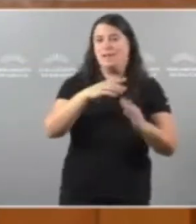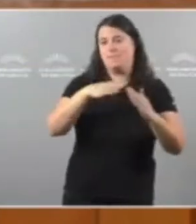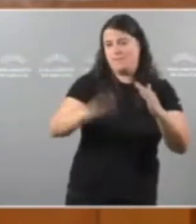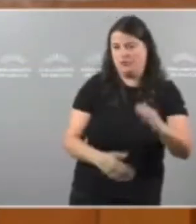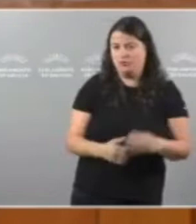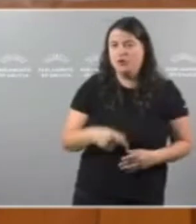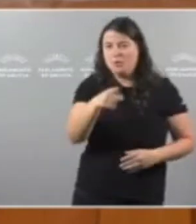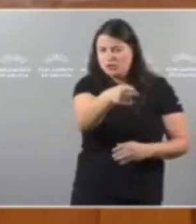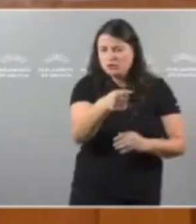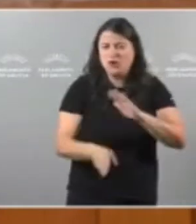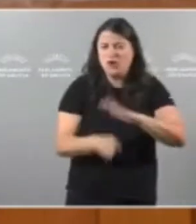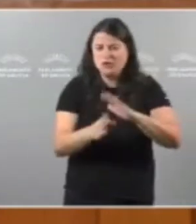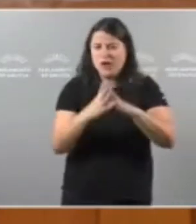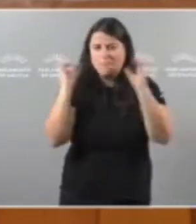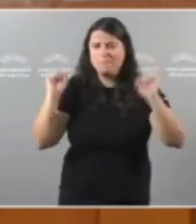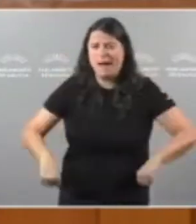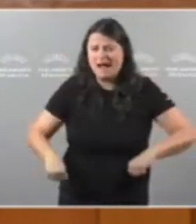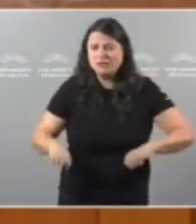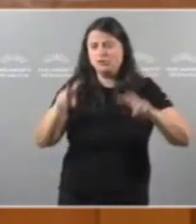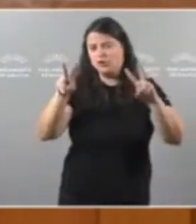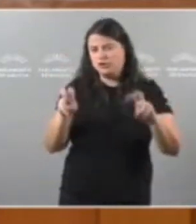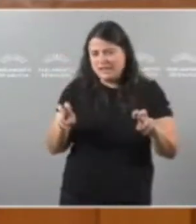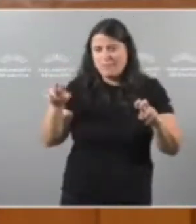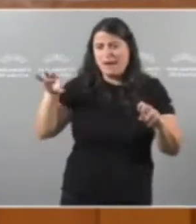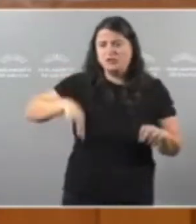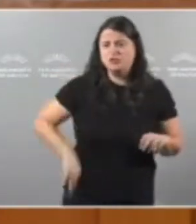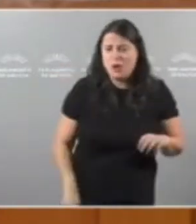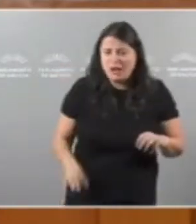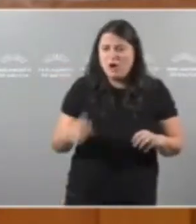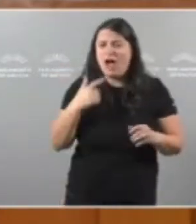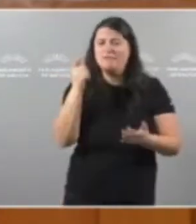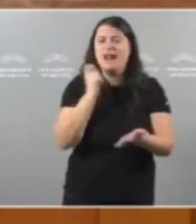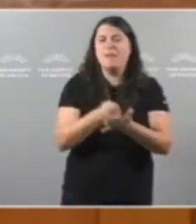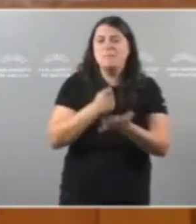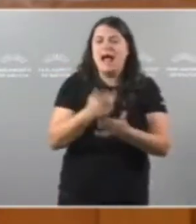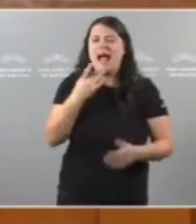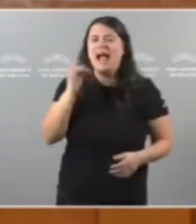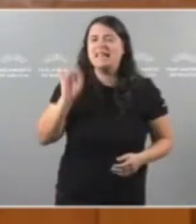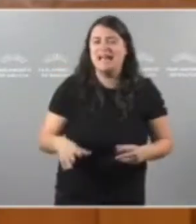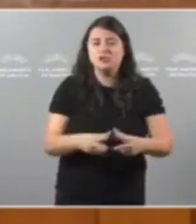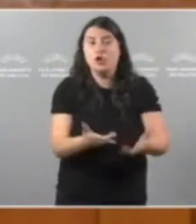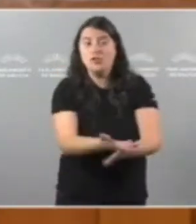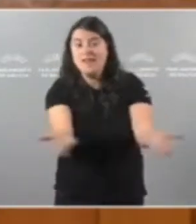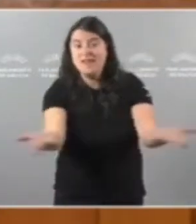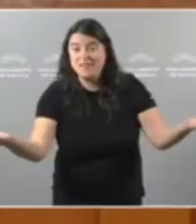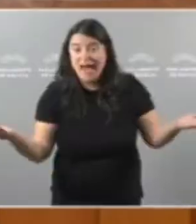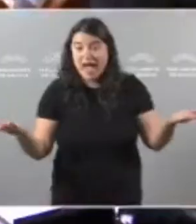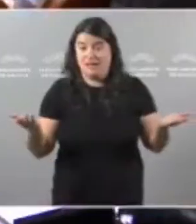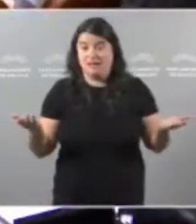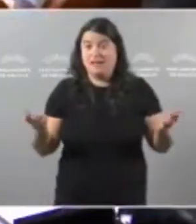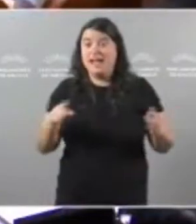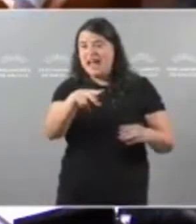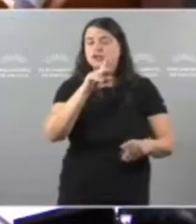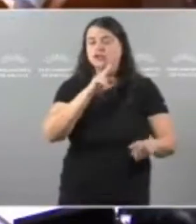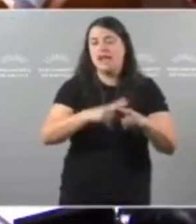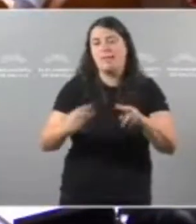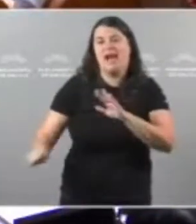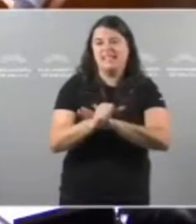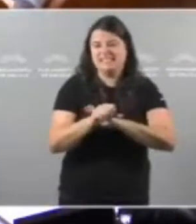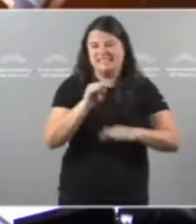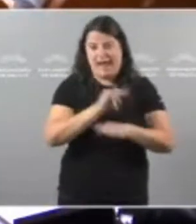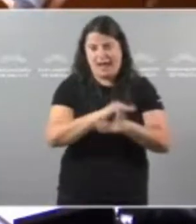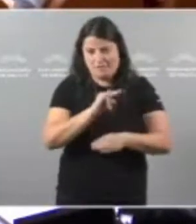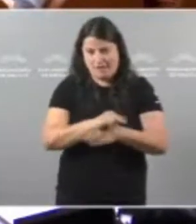de rendas Que significa que pague esta crise a malloría social Menuda estafa, señor consellero